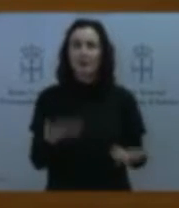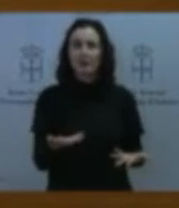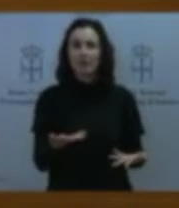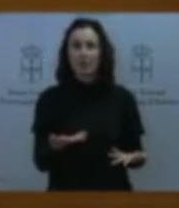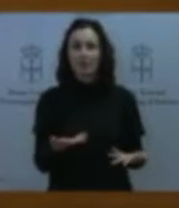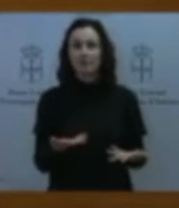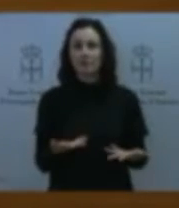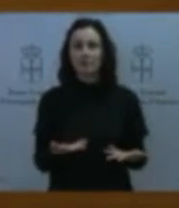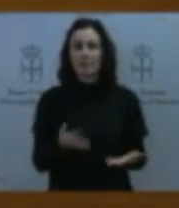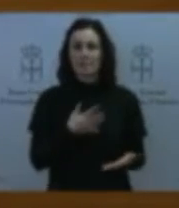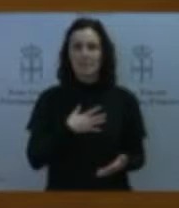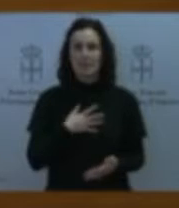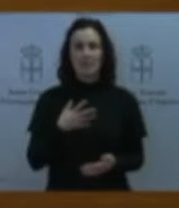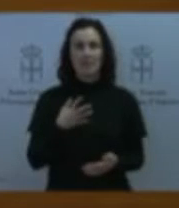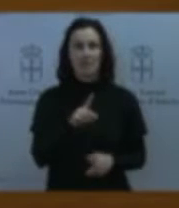Vamos a contextualizar un poco.